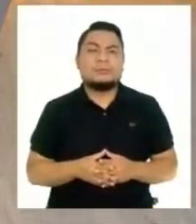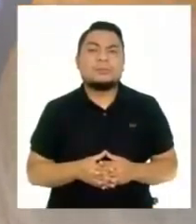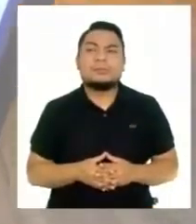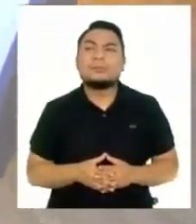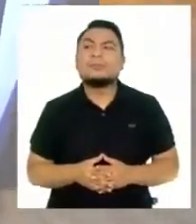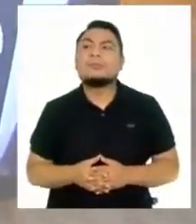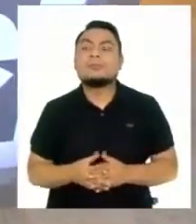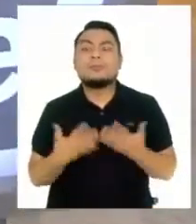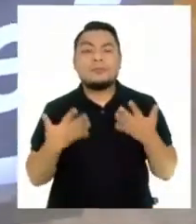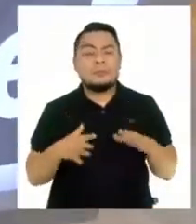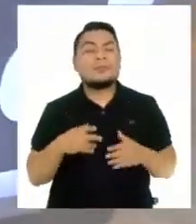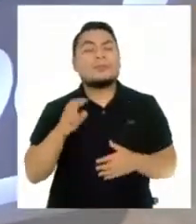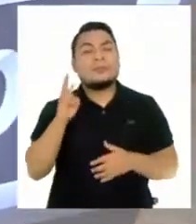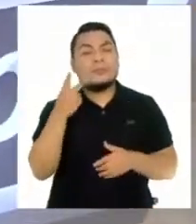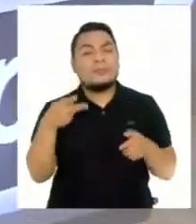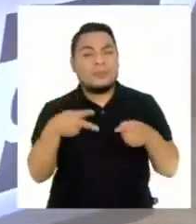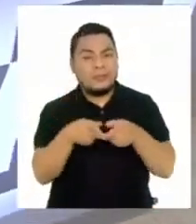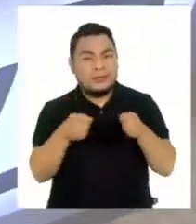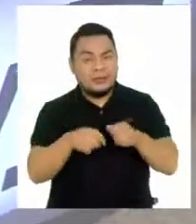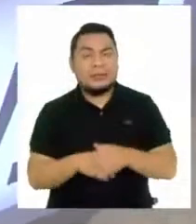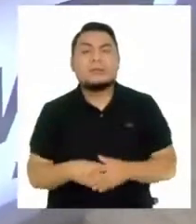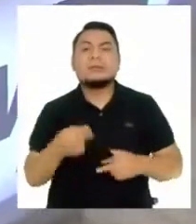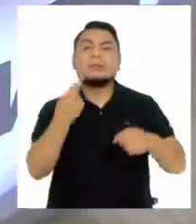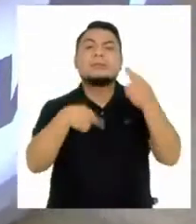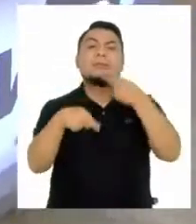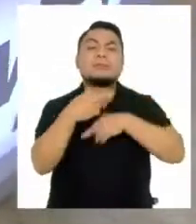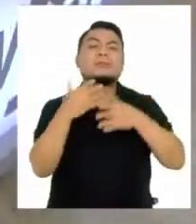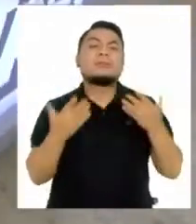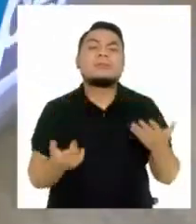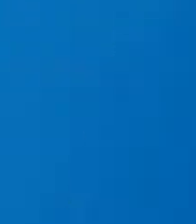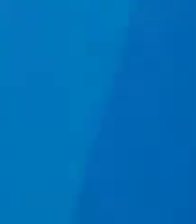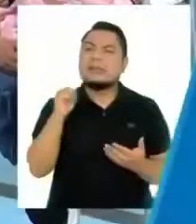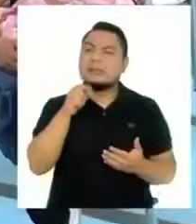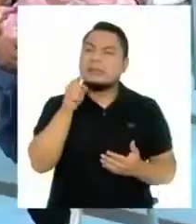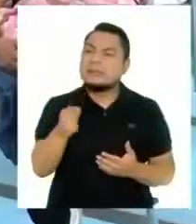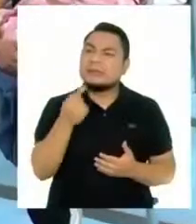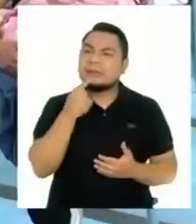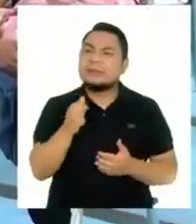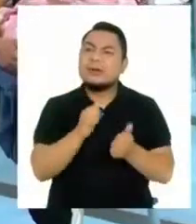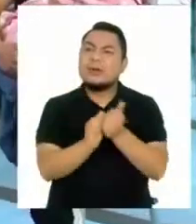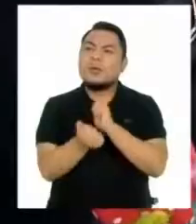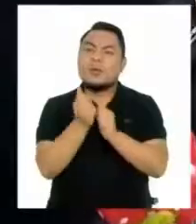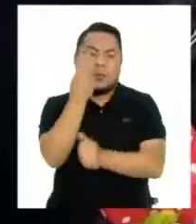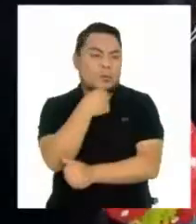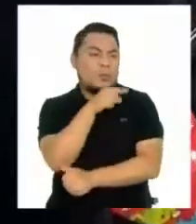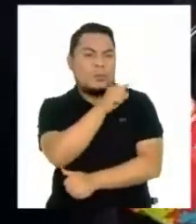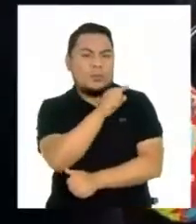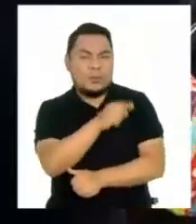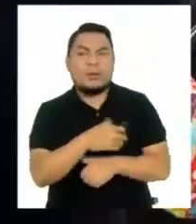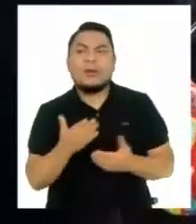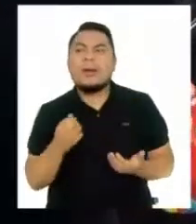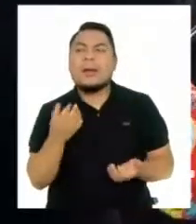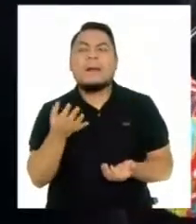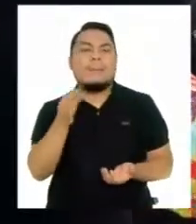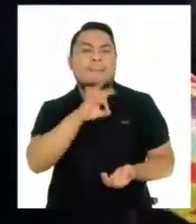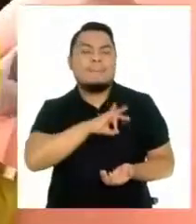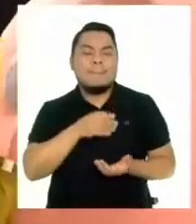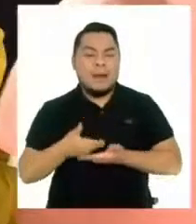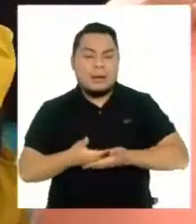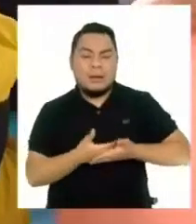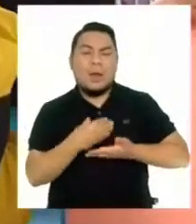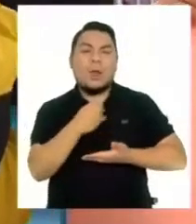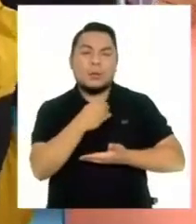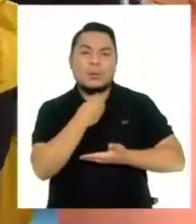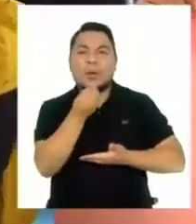Muy bien, hacemos nuestro segundo corte comercial. Volvemos de inmediato con un simpático concurso en el Hospital Sabogal que premió a los bebés